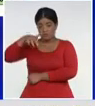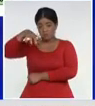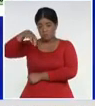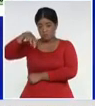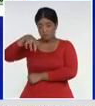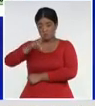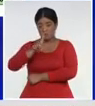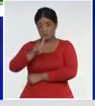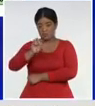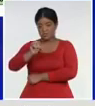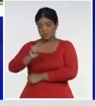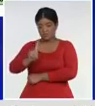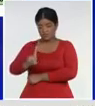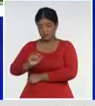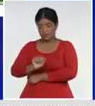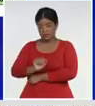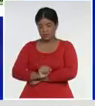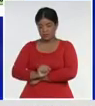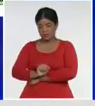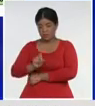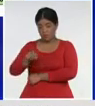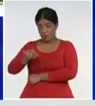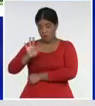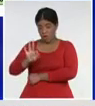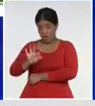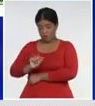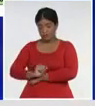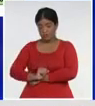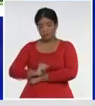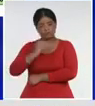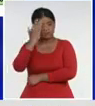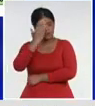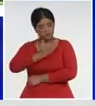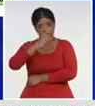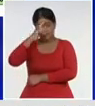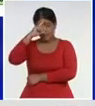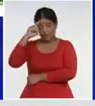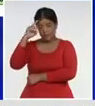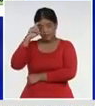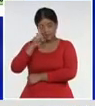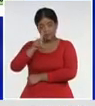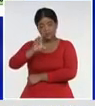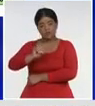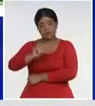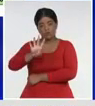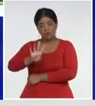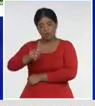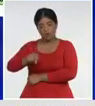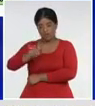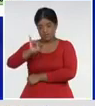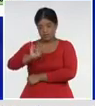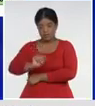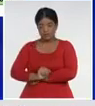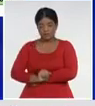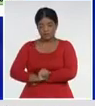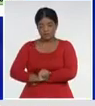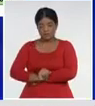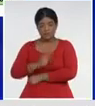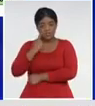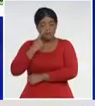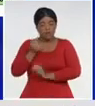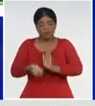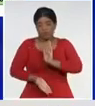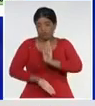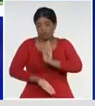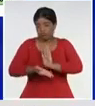101,8, perdón, Santi Espíritu, 104,6, que incrementan, sus tasas,